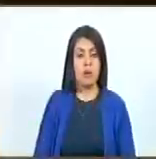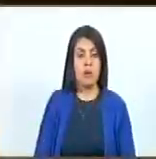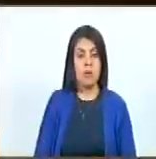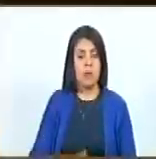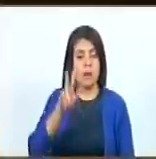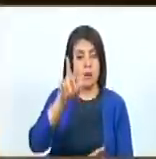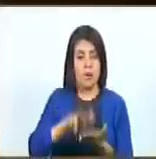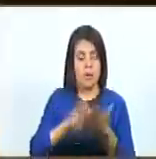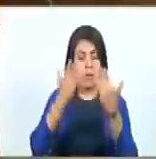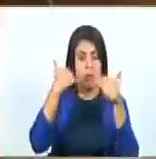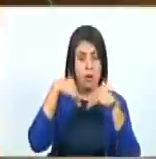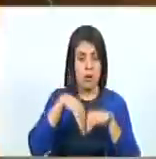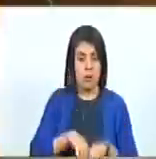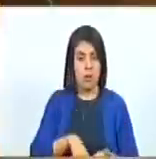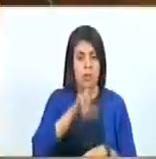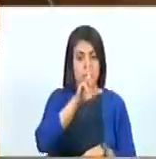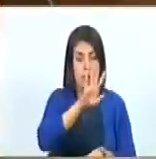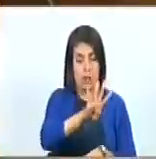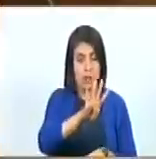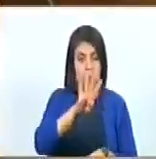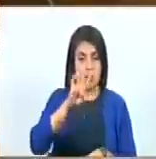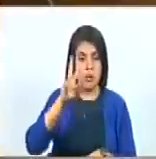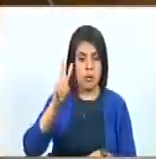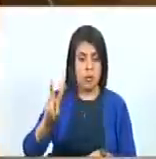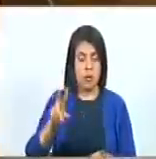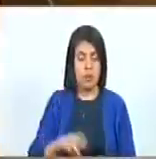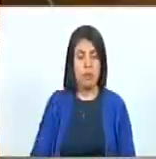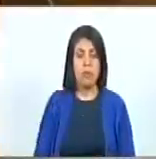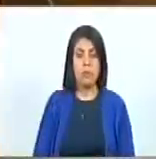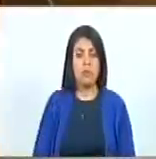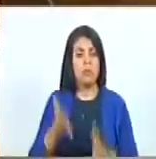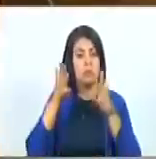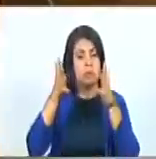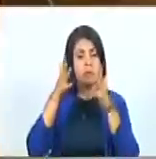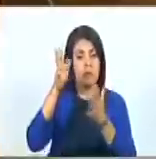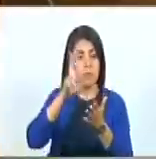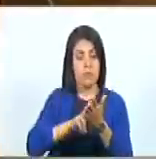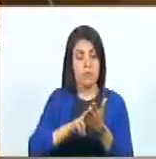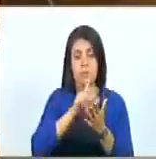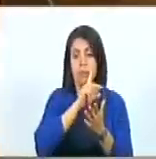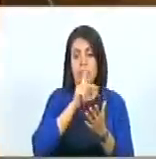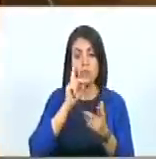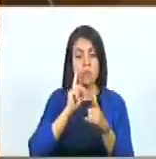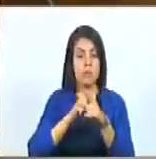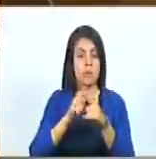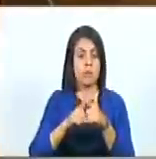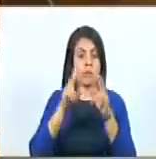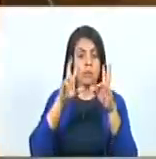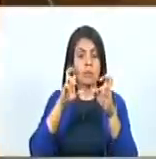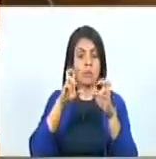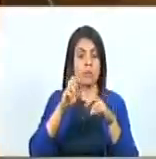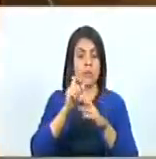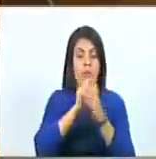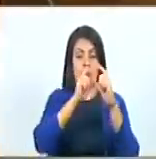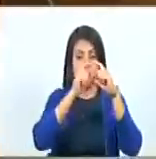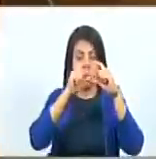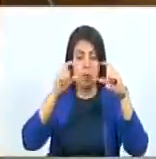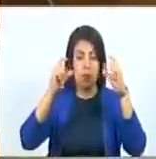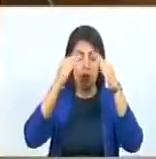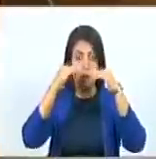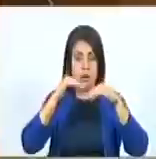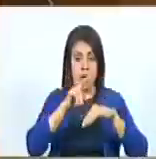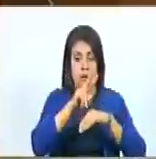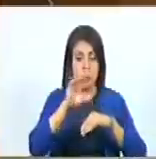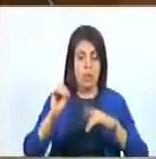Queda aprobado. Siguiente. Cuadragésimo segundo. Se sugiere aprobar la denominación de un nuevo epígrafe correspondiente al